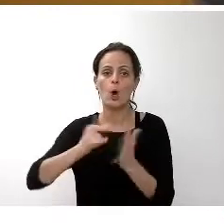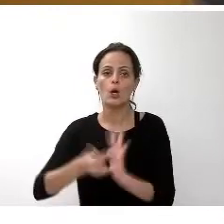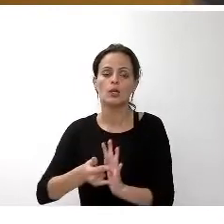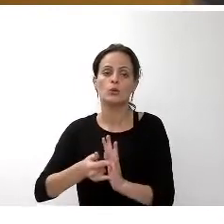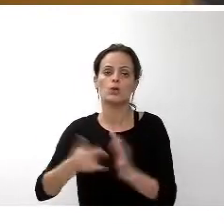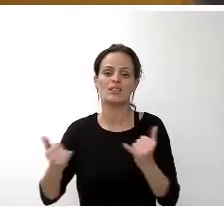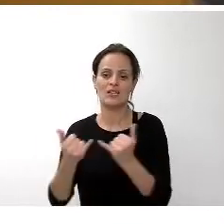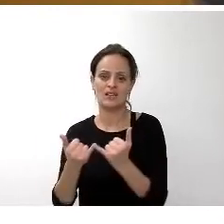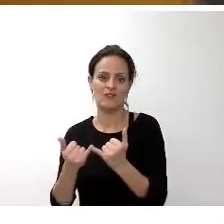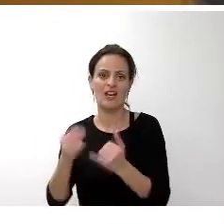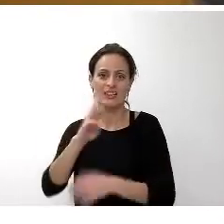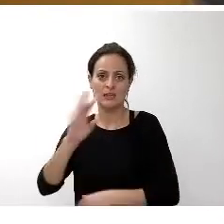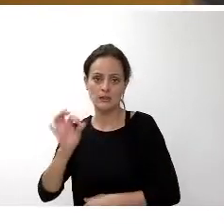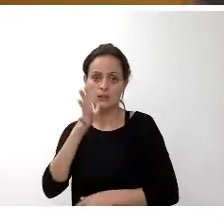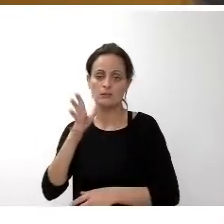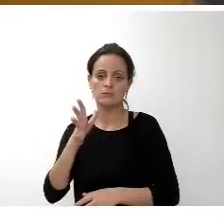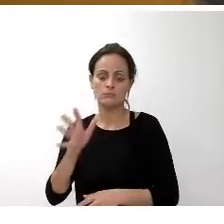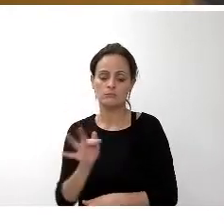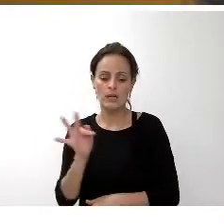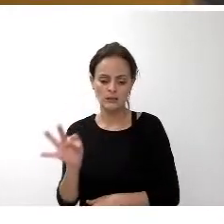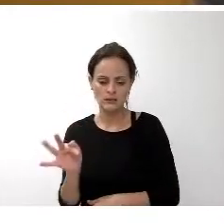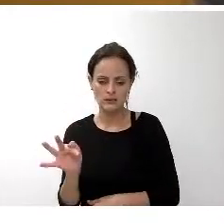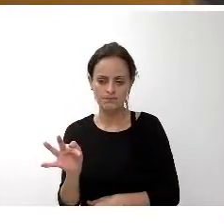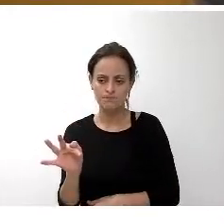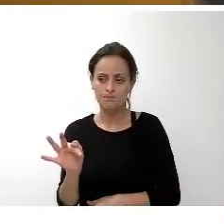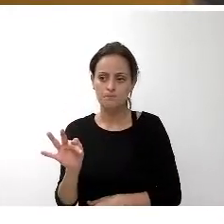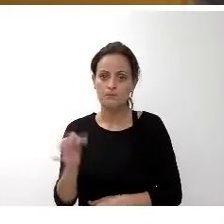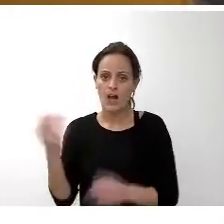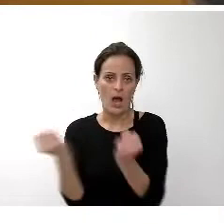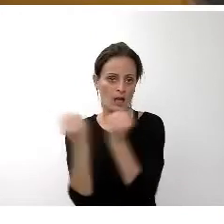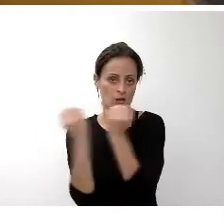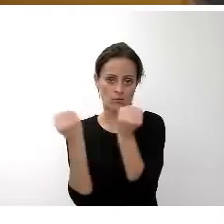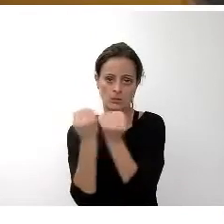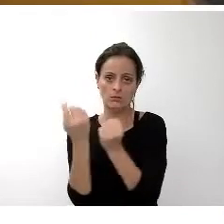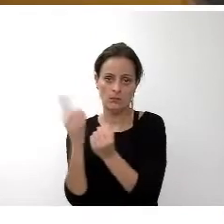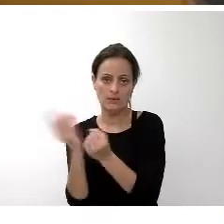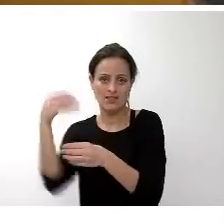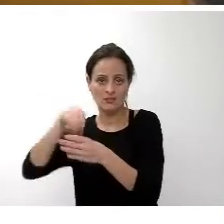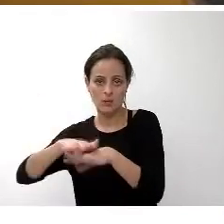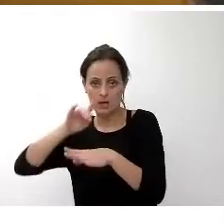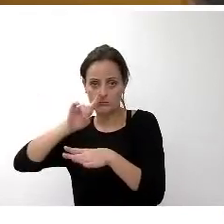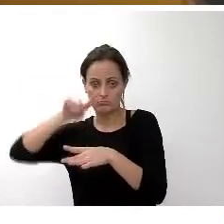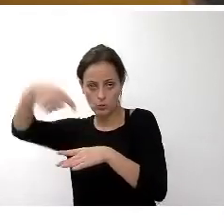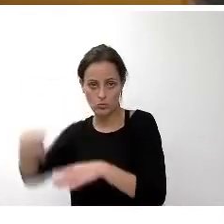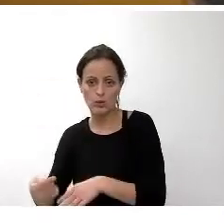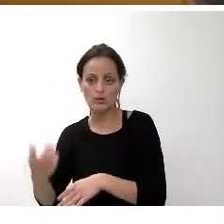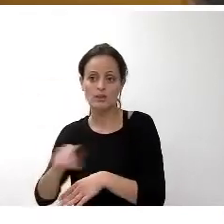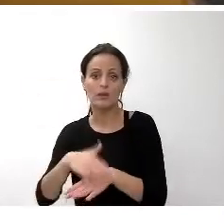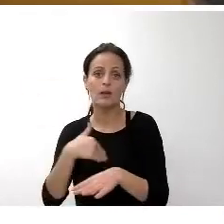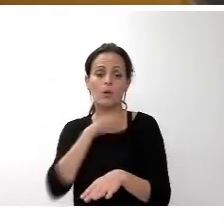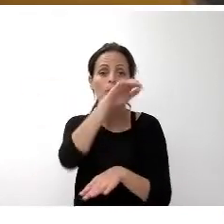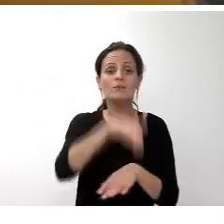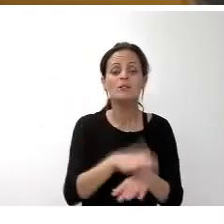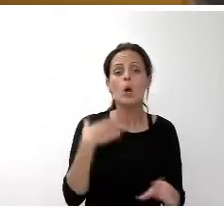la inversión, con más de 600 actuaciones previstas para el próximo año y, como no puede ser de otra forma, el cumplimiento del objetivo de estabilidad